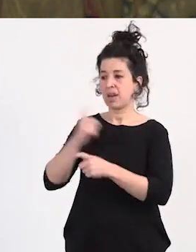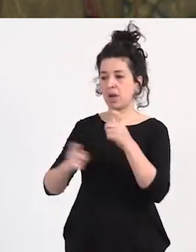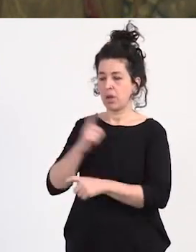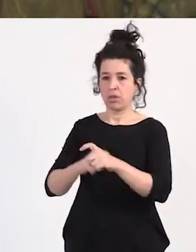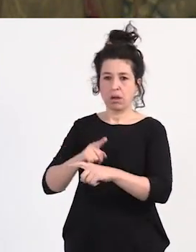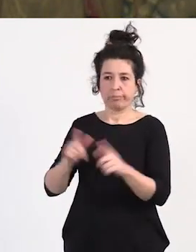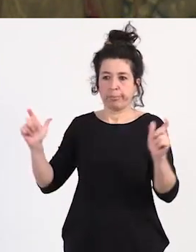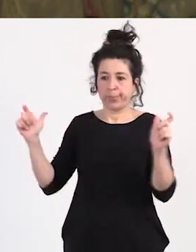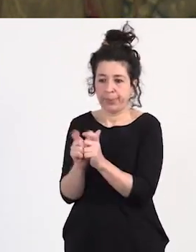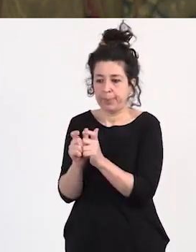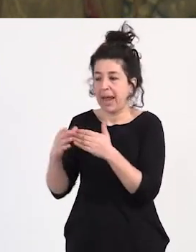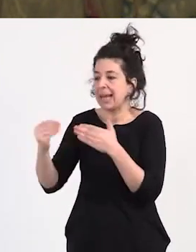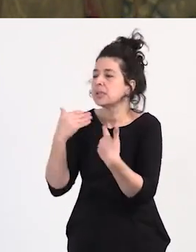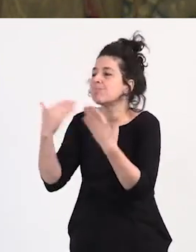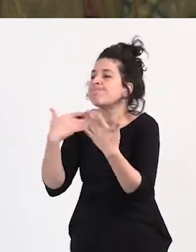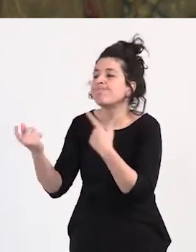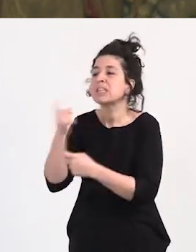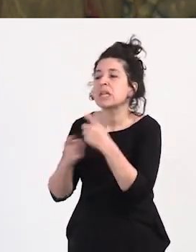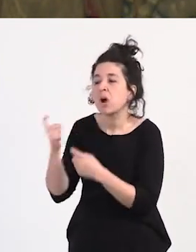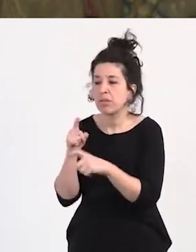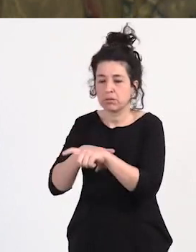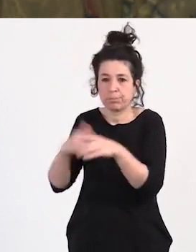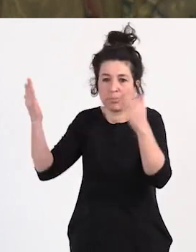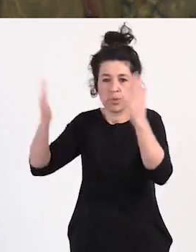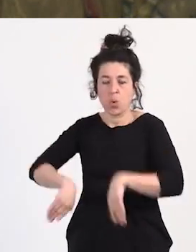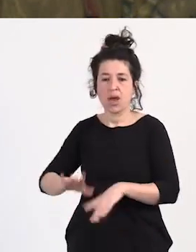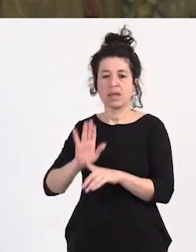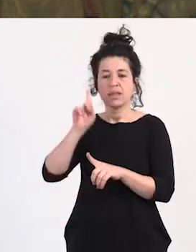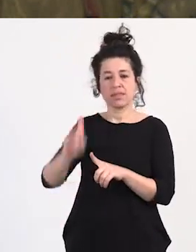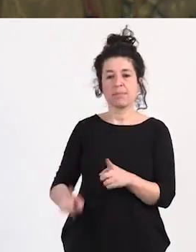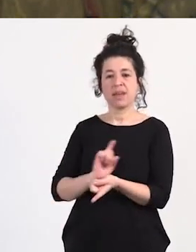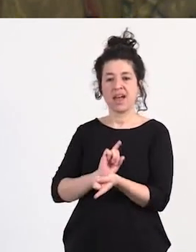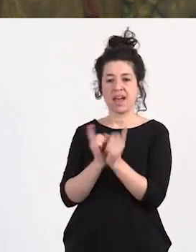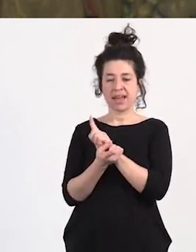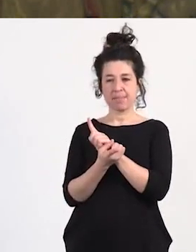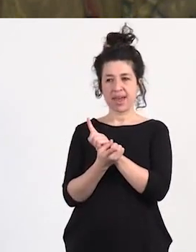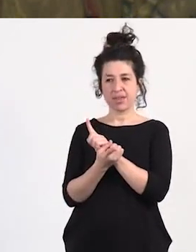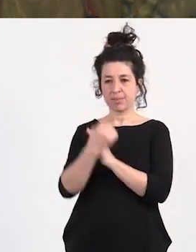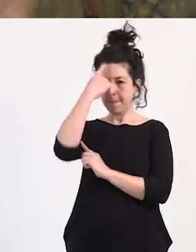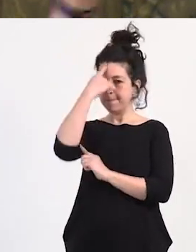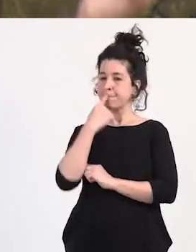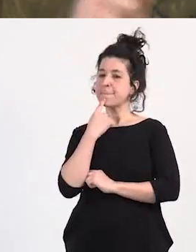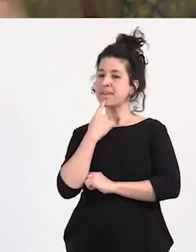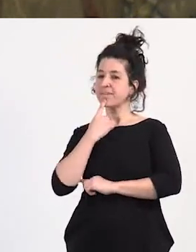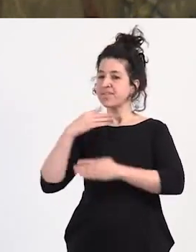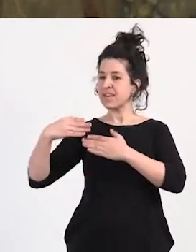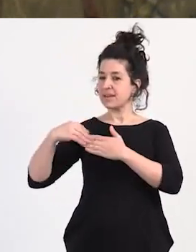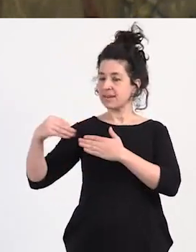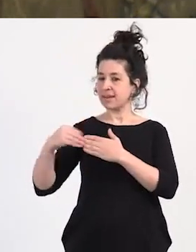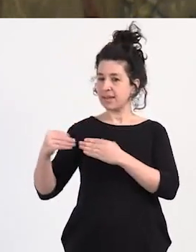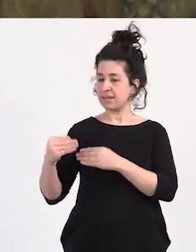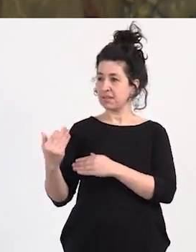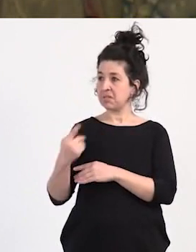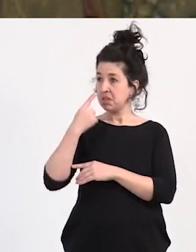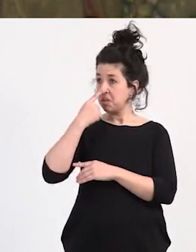con los clientes y ha cambiado el estilo de clientes que yo estuve trabajando en Francia